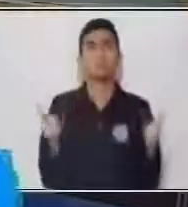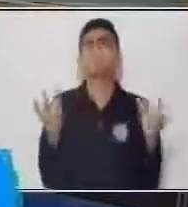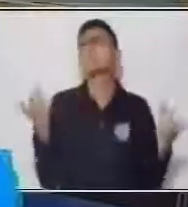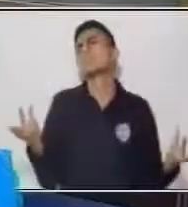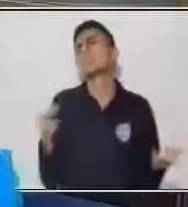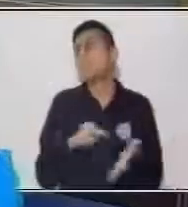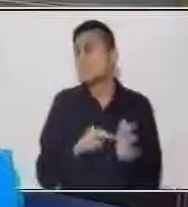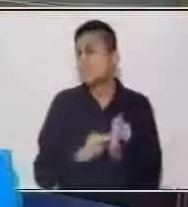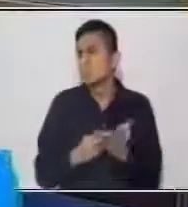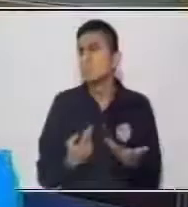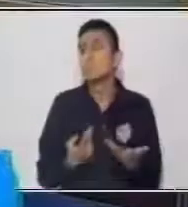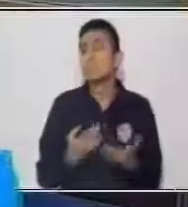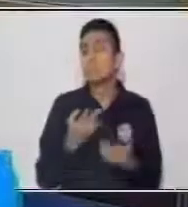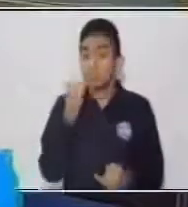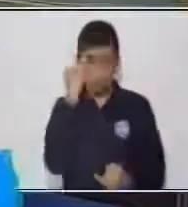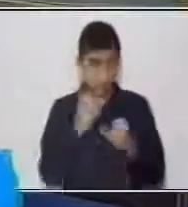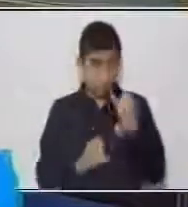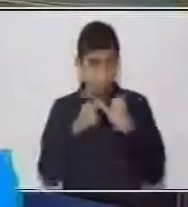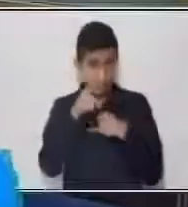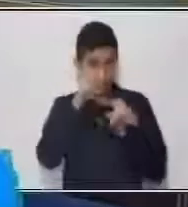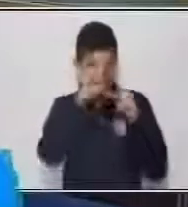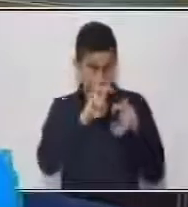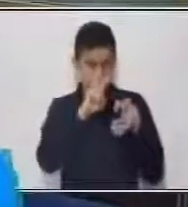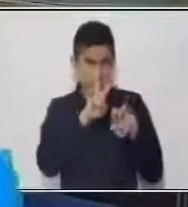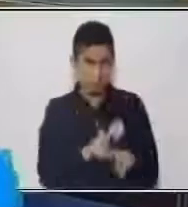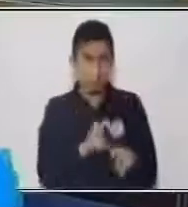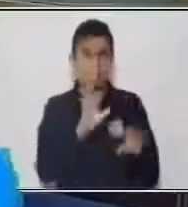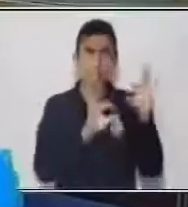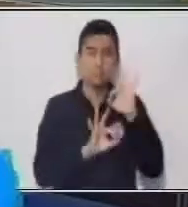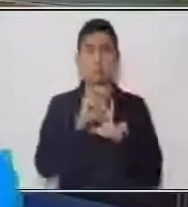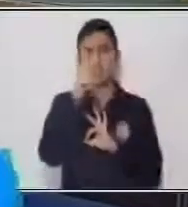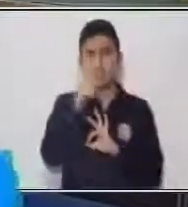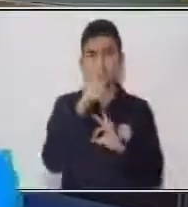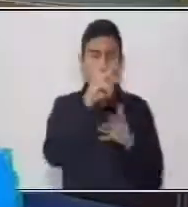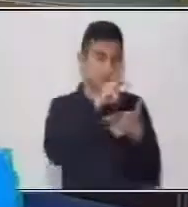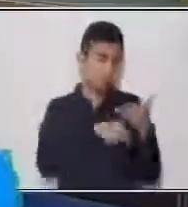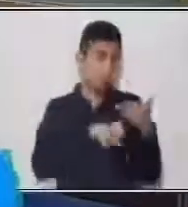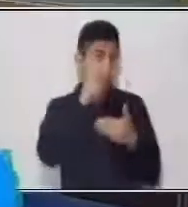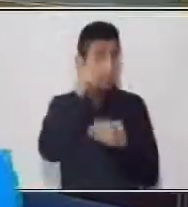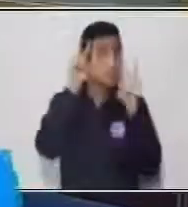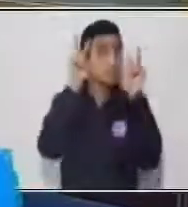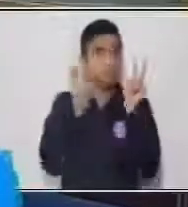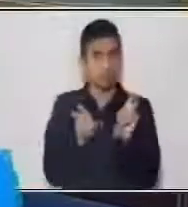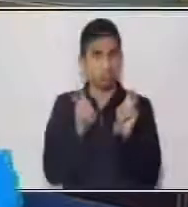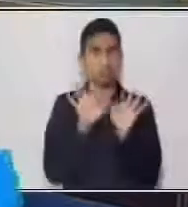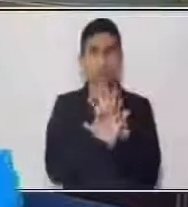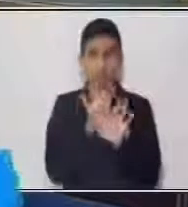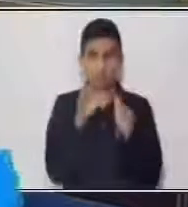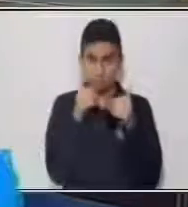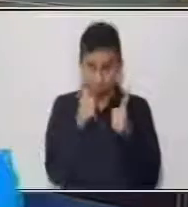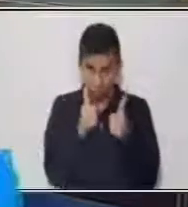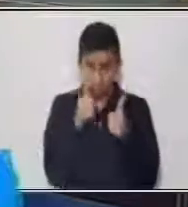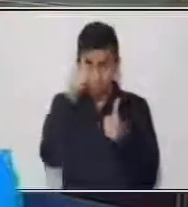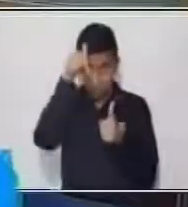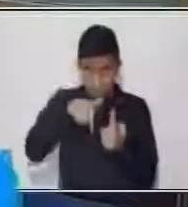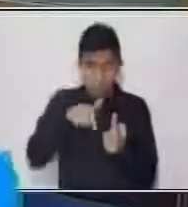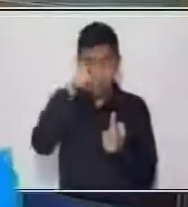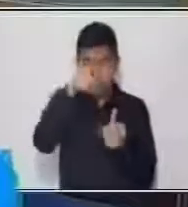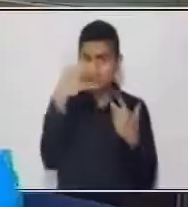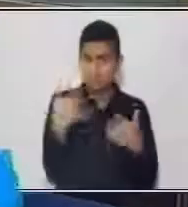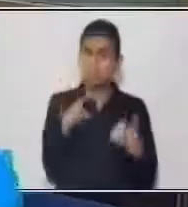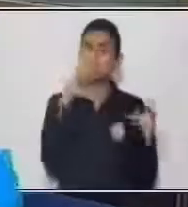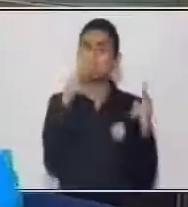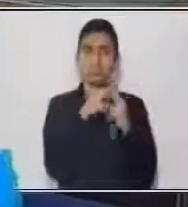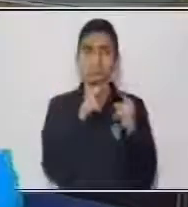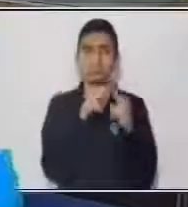dando tú por terminado tu investigación o tu lectura de un tema. Entonces, ahora ya conoces que